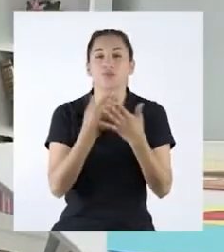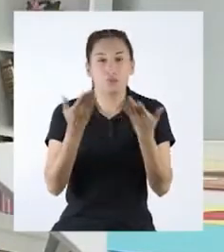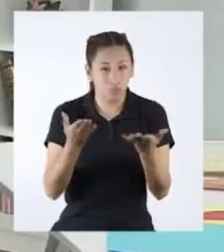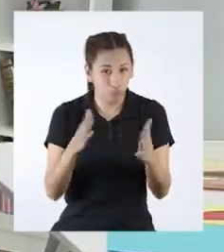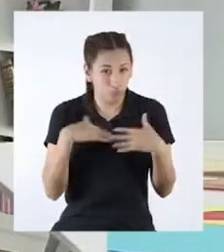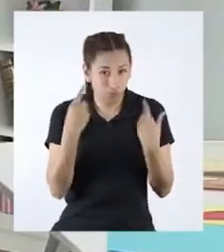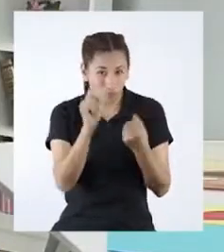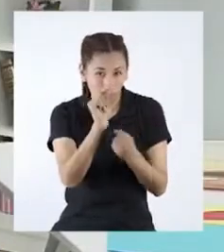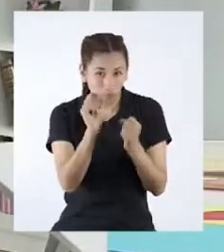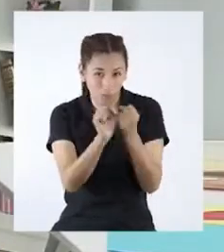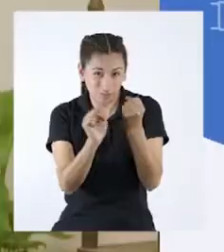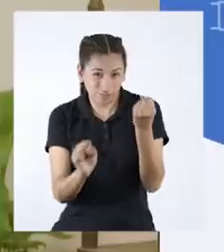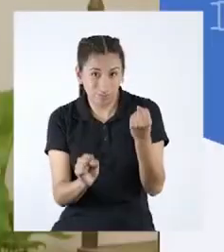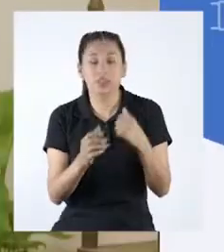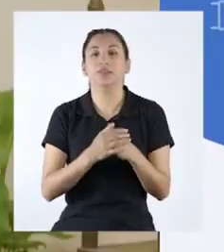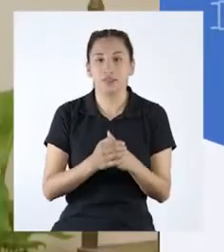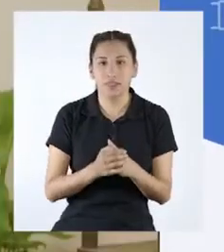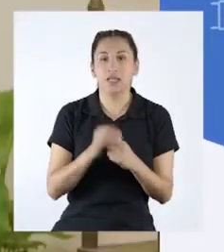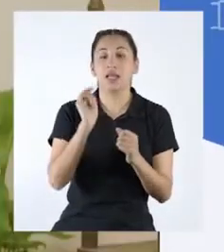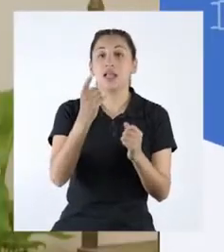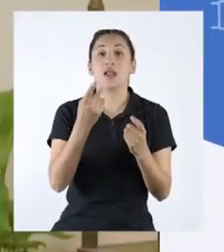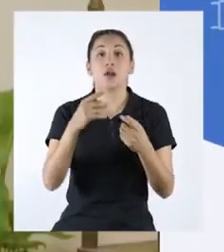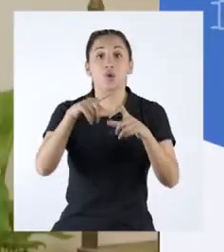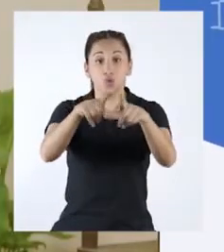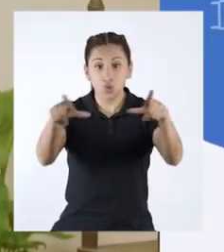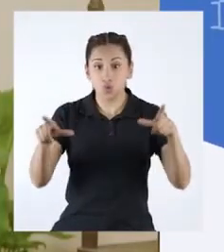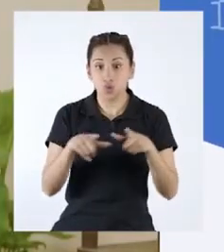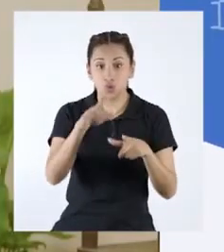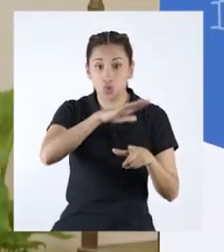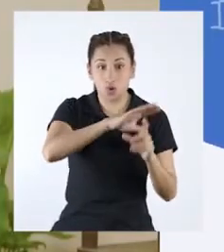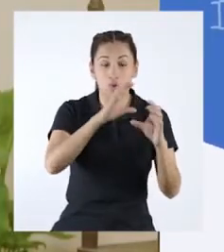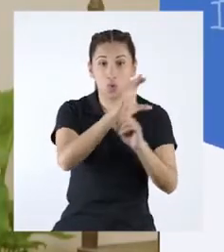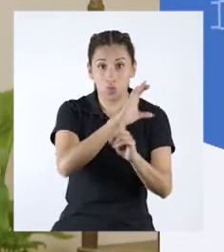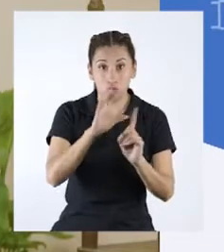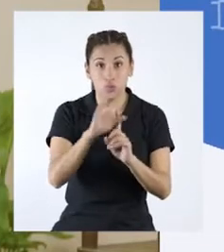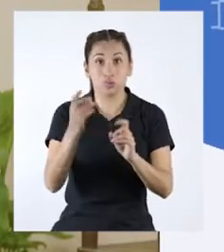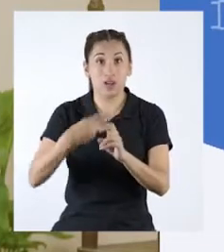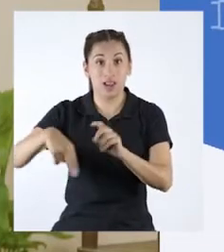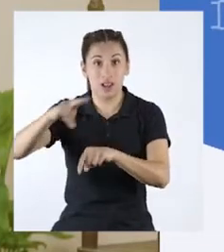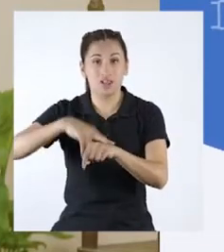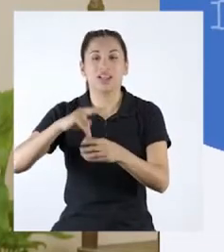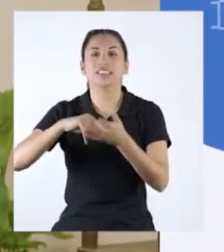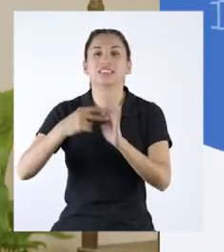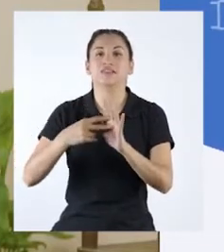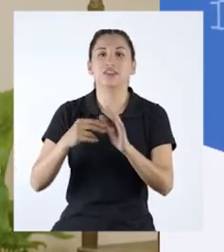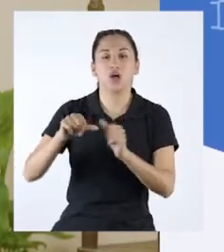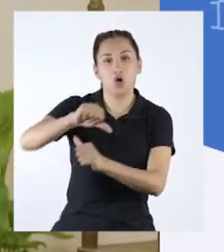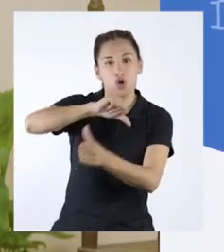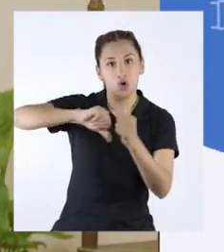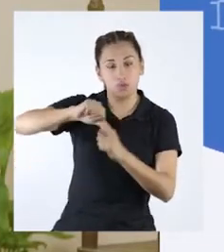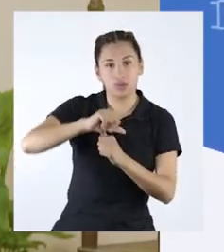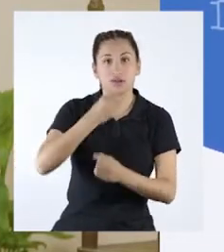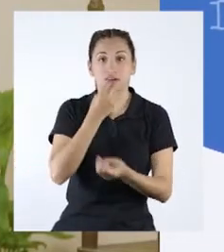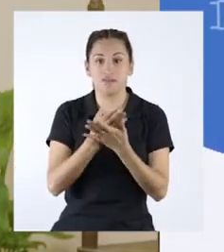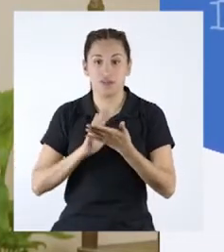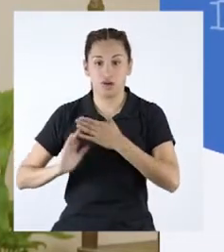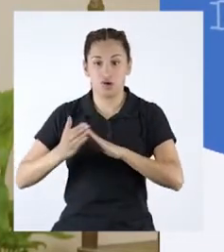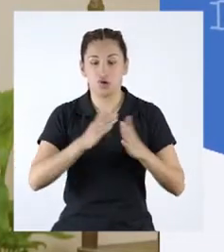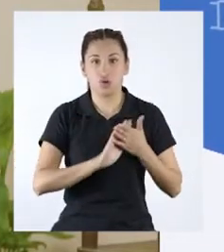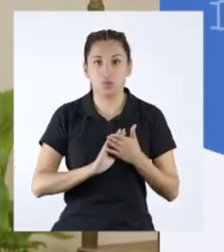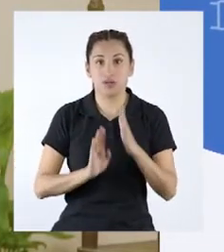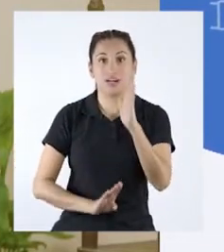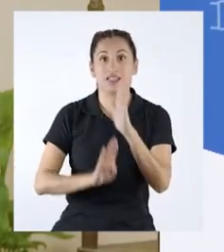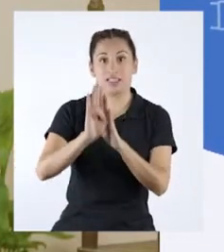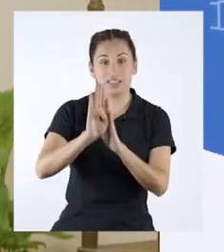¿Puede ampliar un poco más? Claro. El patrimonio natural está íntimamente ligado a la convivencia, al bien